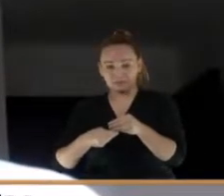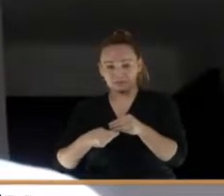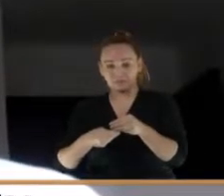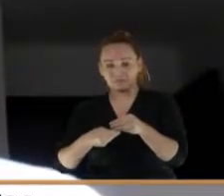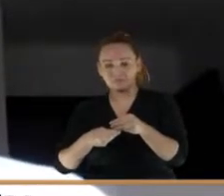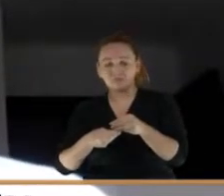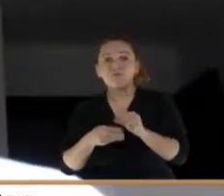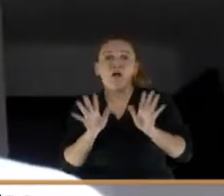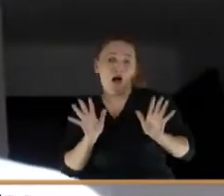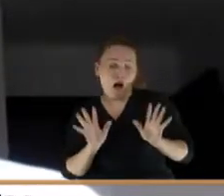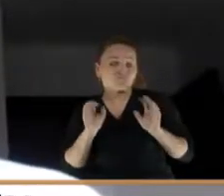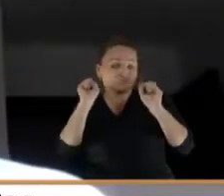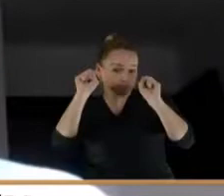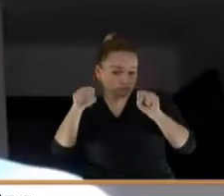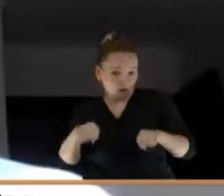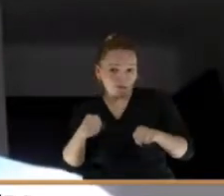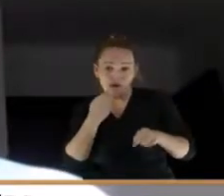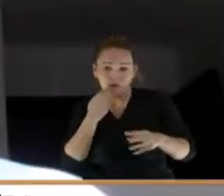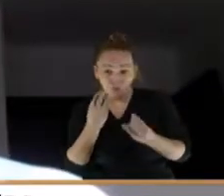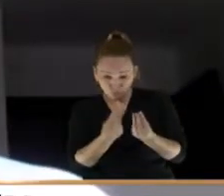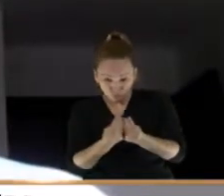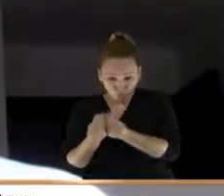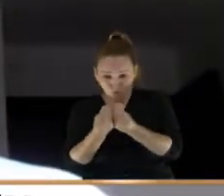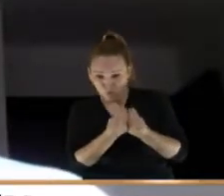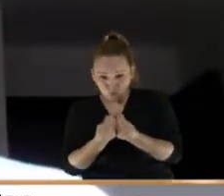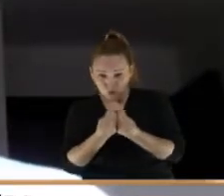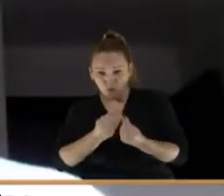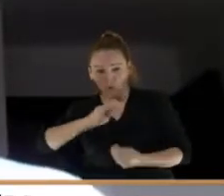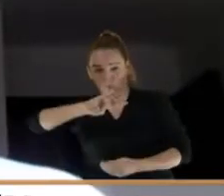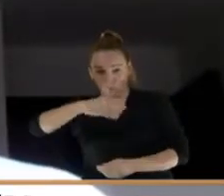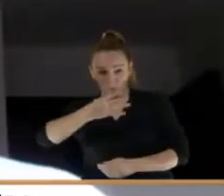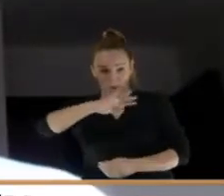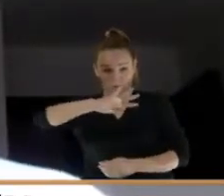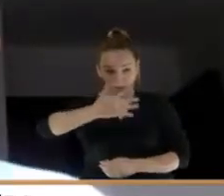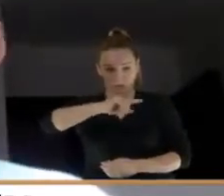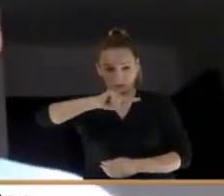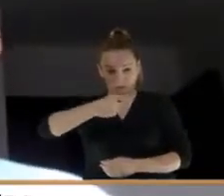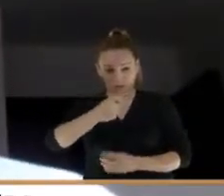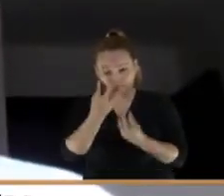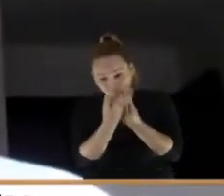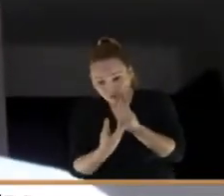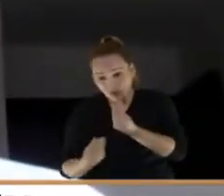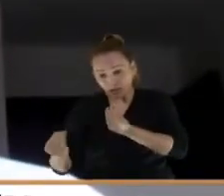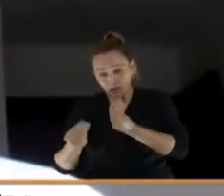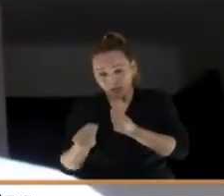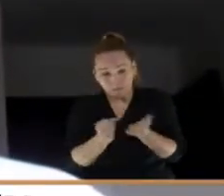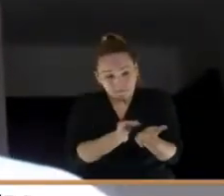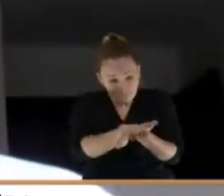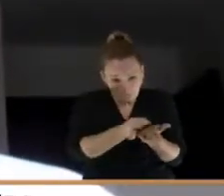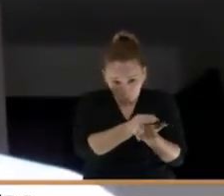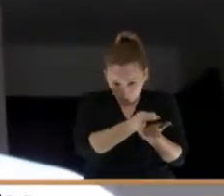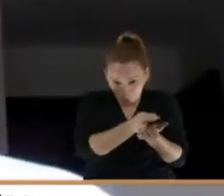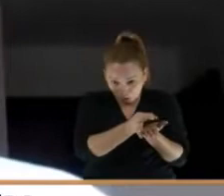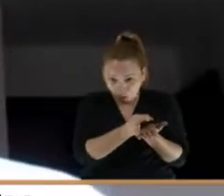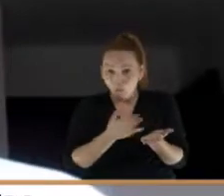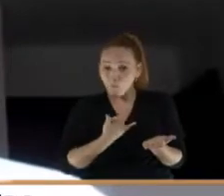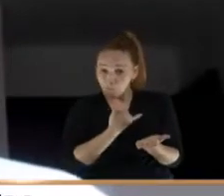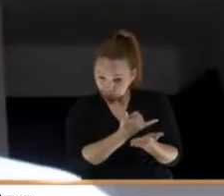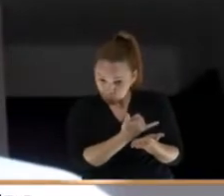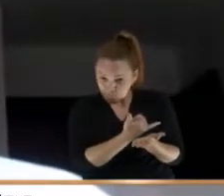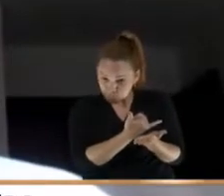la posibilidad de que los concejales de cuarta, quinta y sexta categoría, de municipios de cuarta, quinta y sexta categoría,